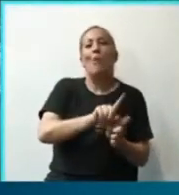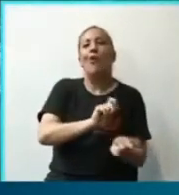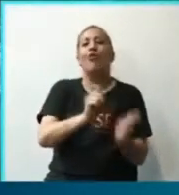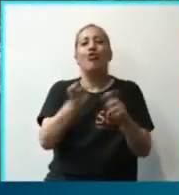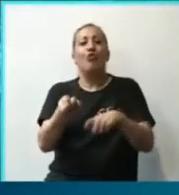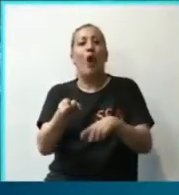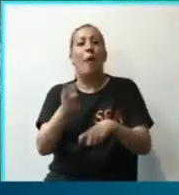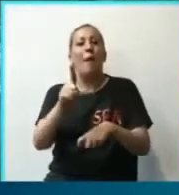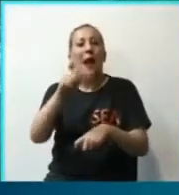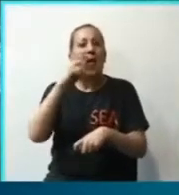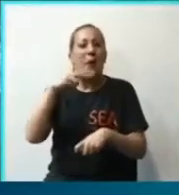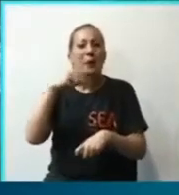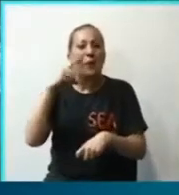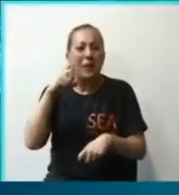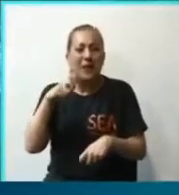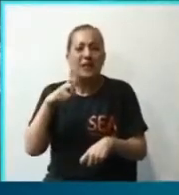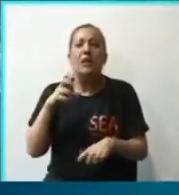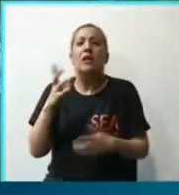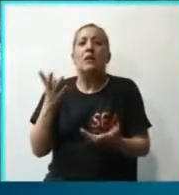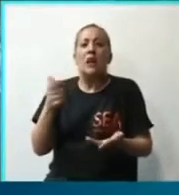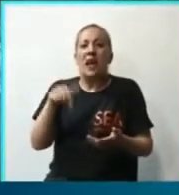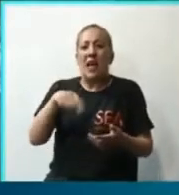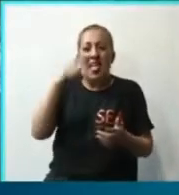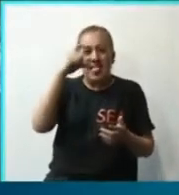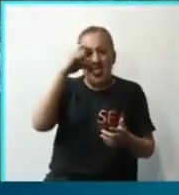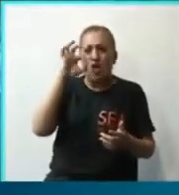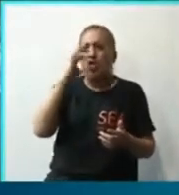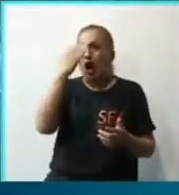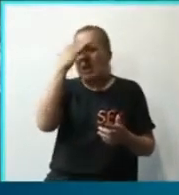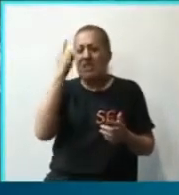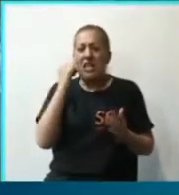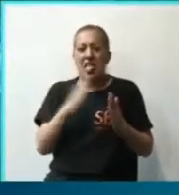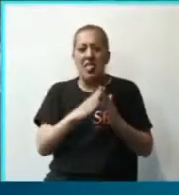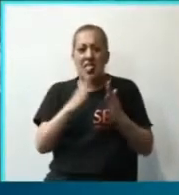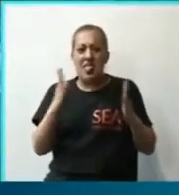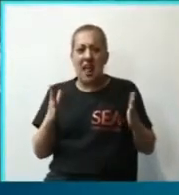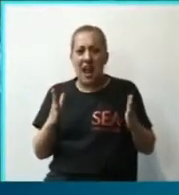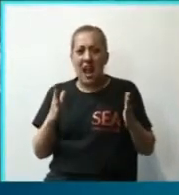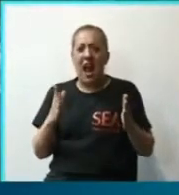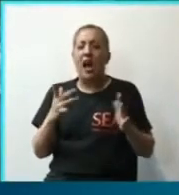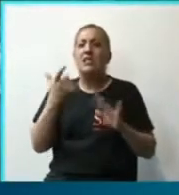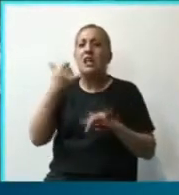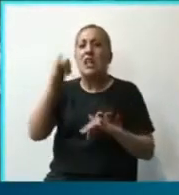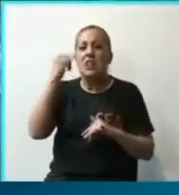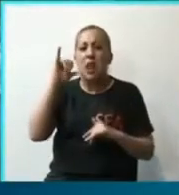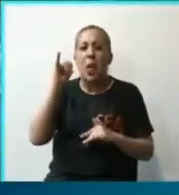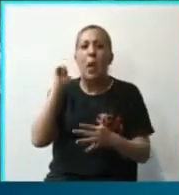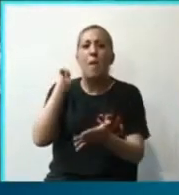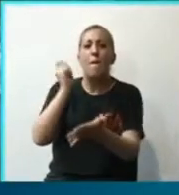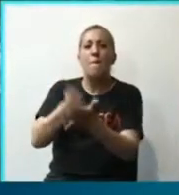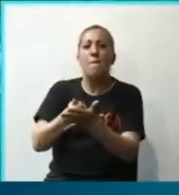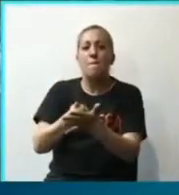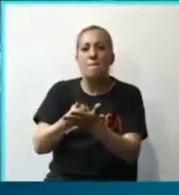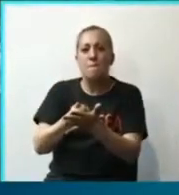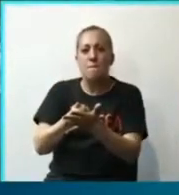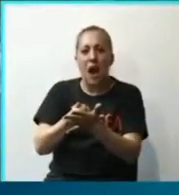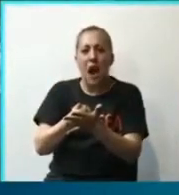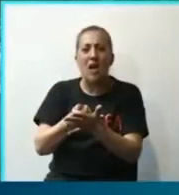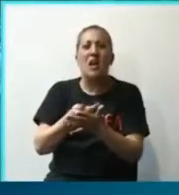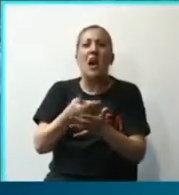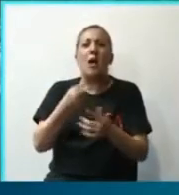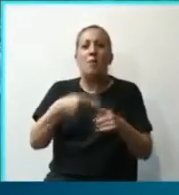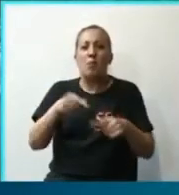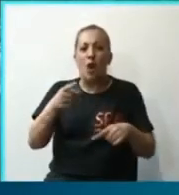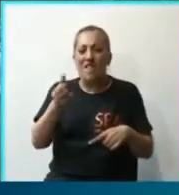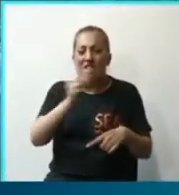acumulado en 10 o 15 días intereses a ser pagados que van a llevar a Argentina al borde de una hiperinflación.